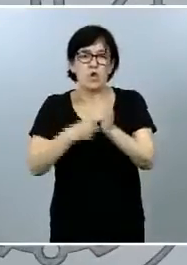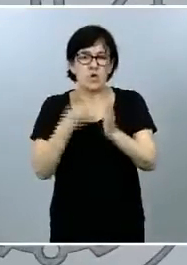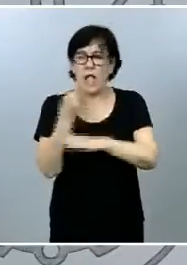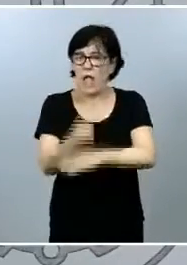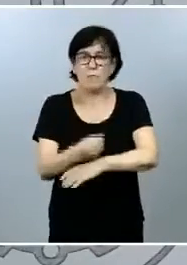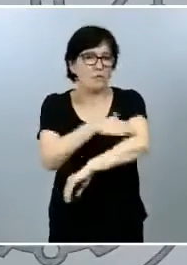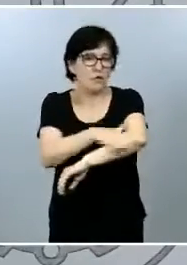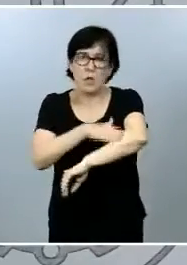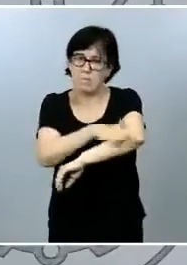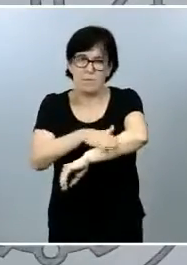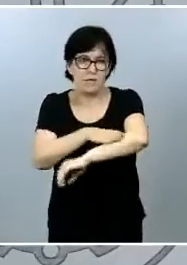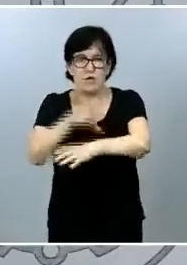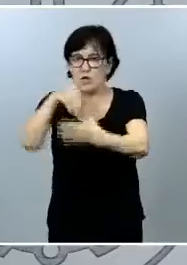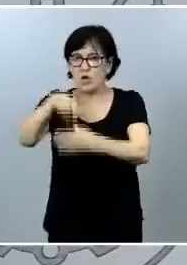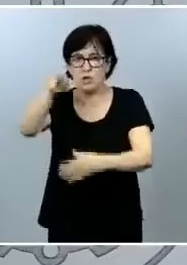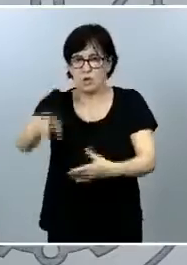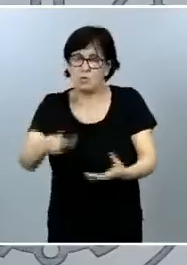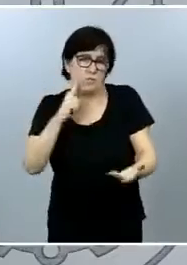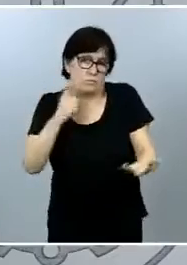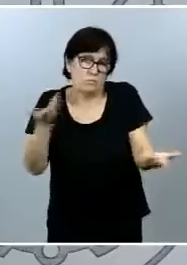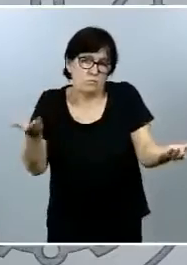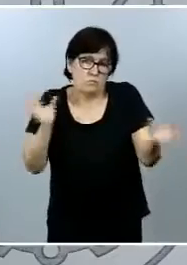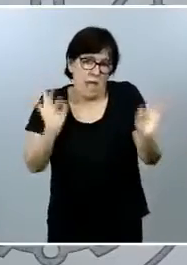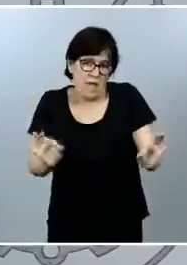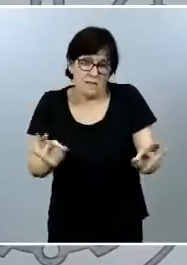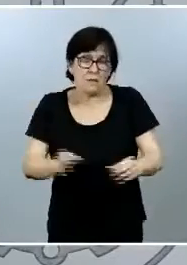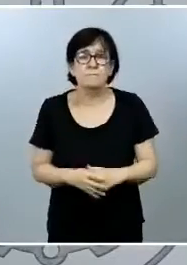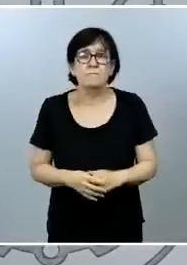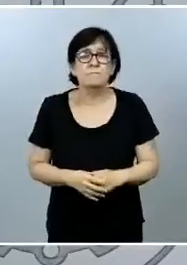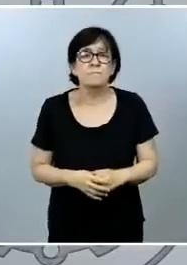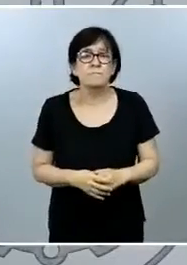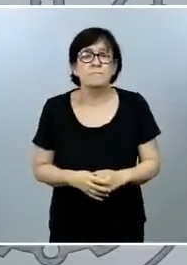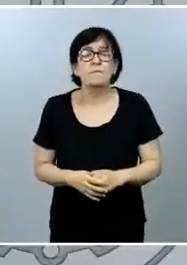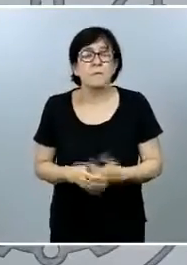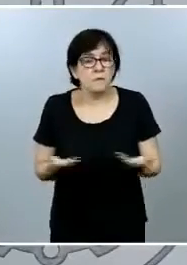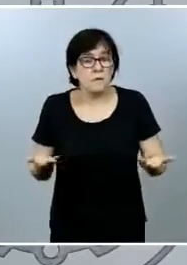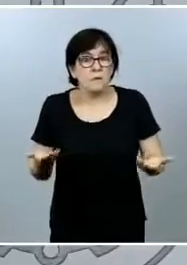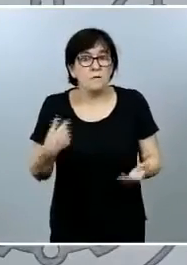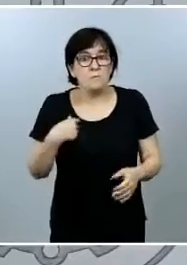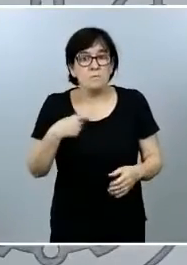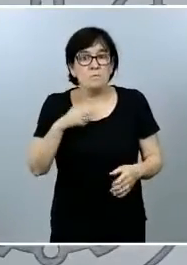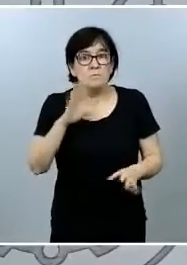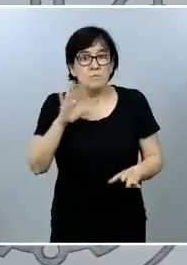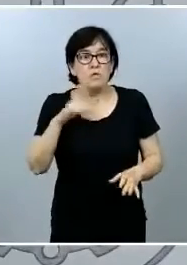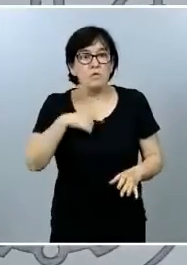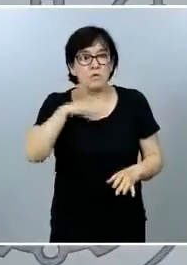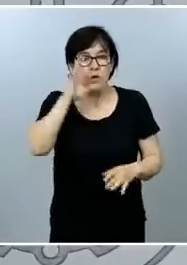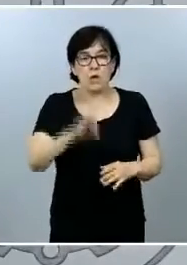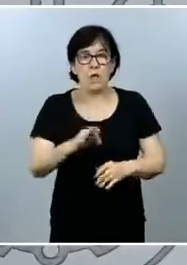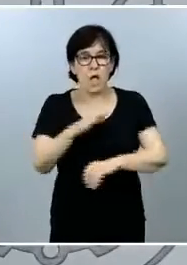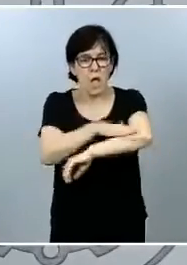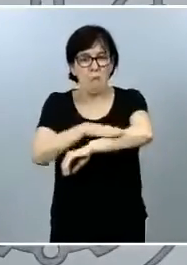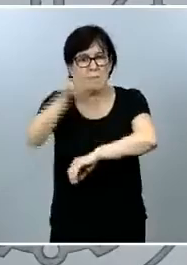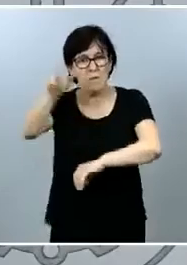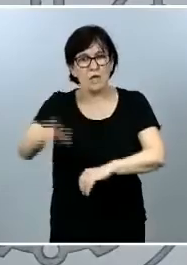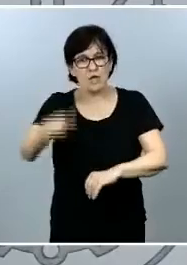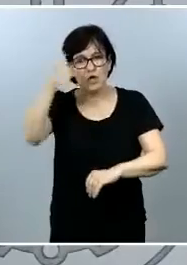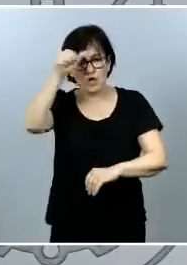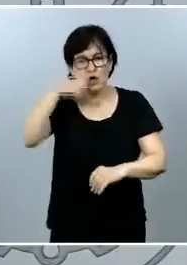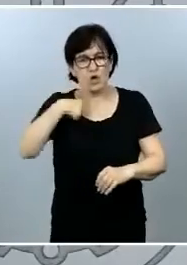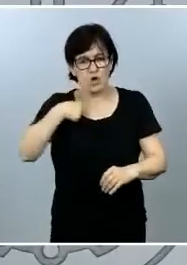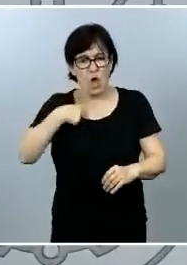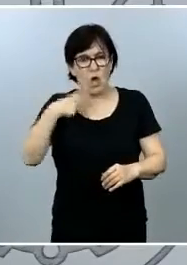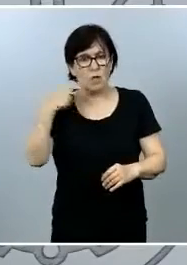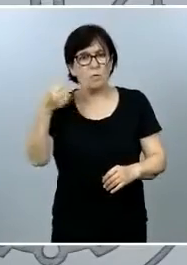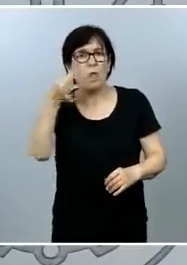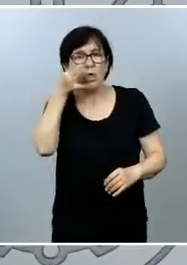del Interior como no puede ser de otra manera y mire yo sí creo que el ministro Marlaska porque yo estaba presente cuando así